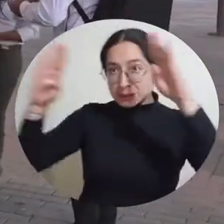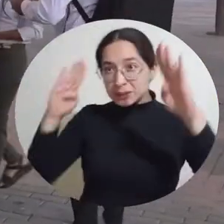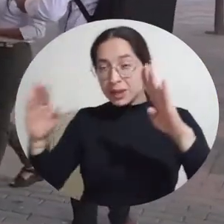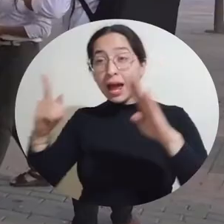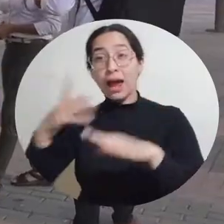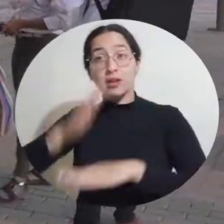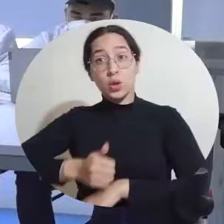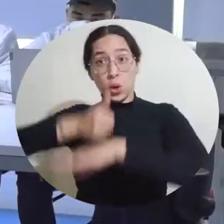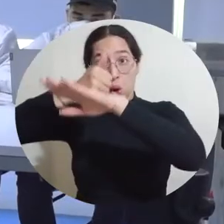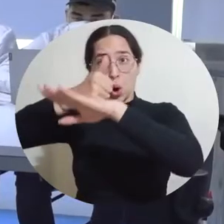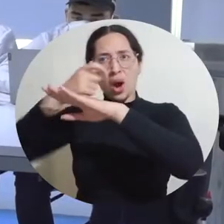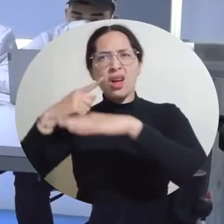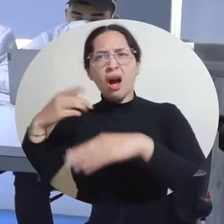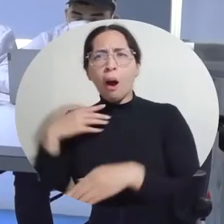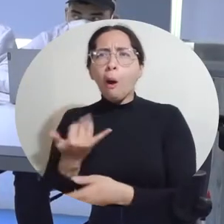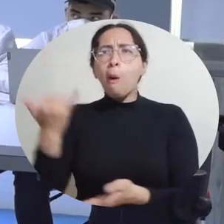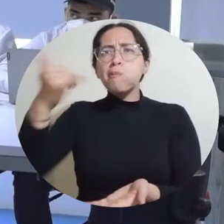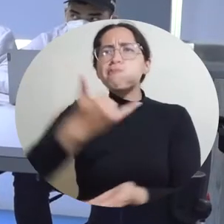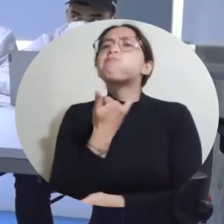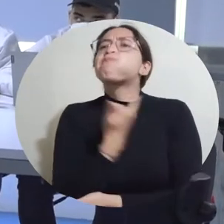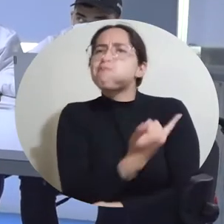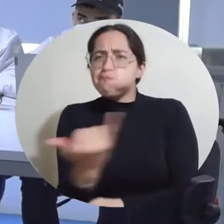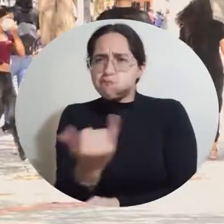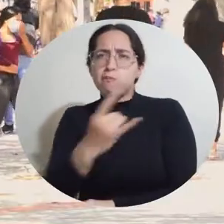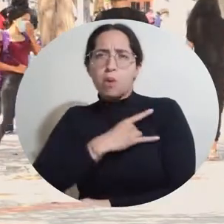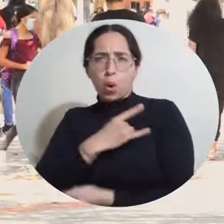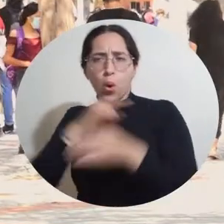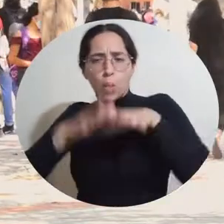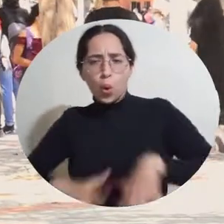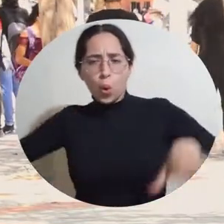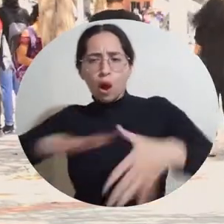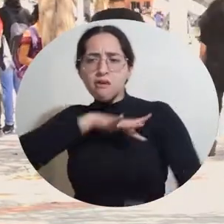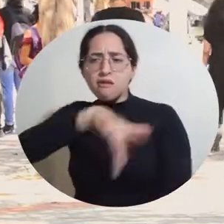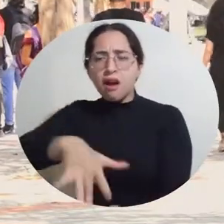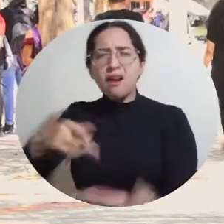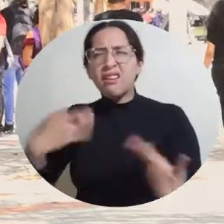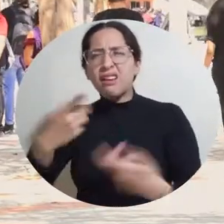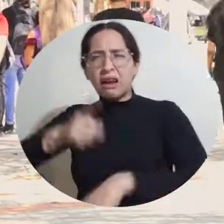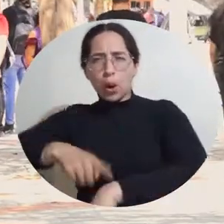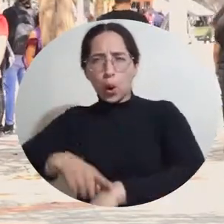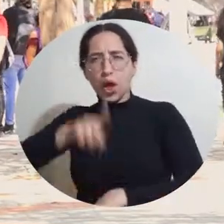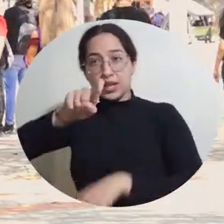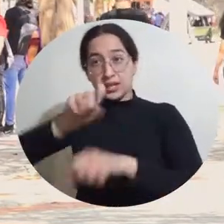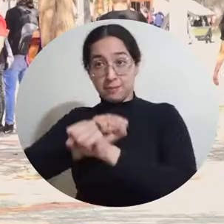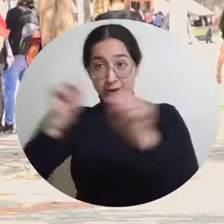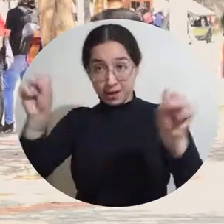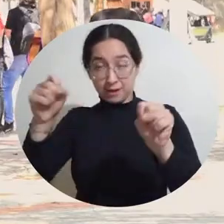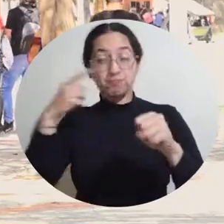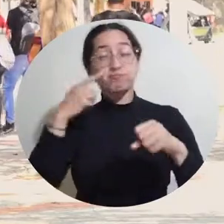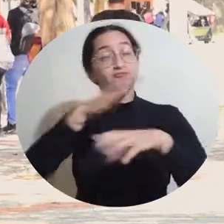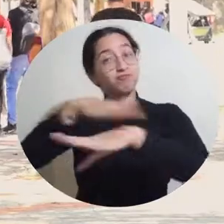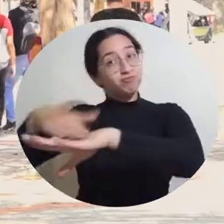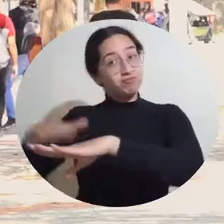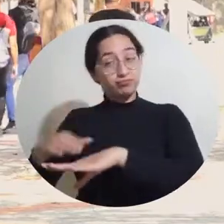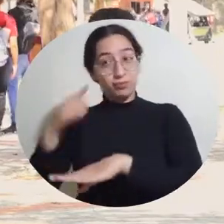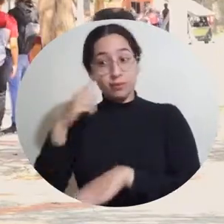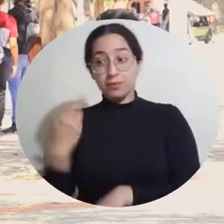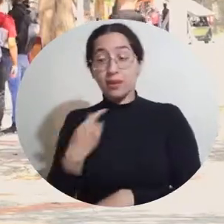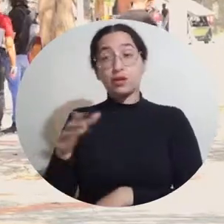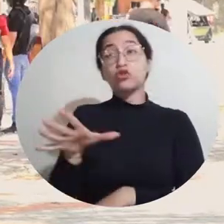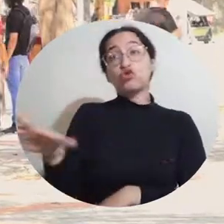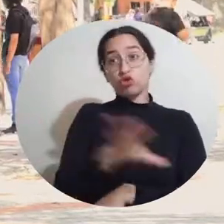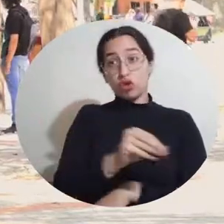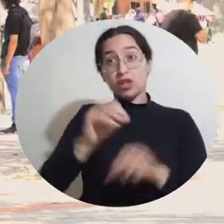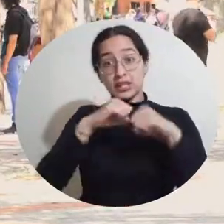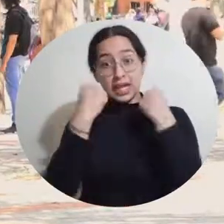mañana por cada rincón de la Alma Mater. Invitarlos a vivir esta experiencia de retorno que no es solamente retornar a los salones de clases,